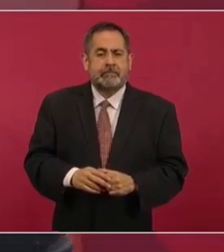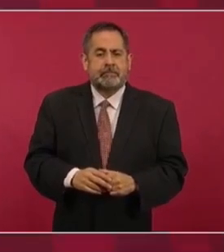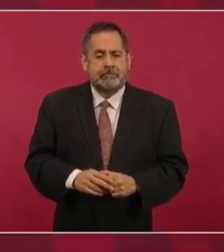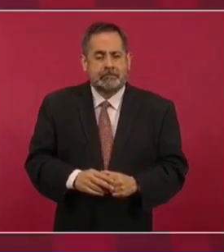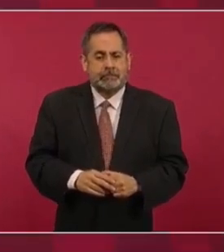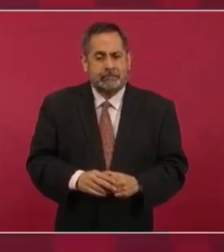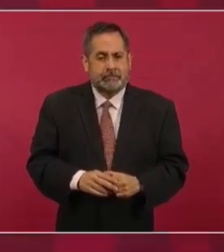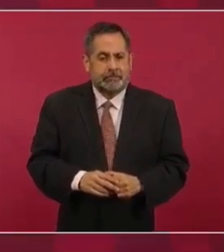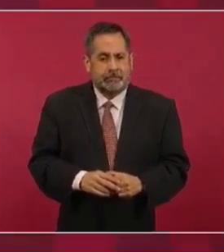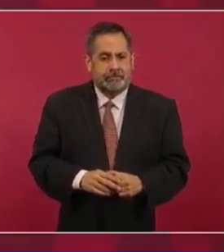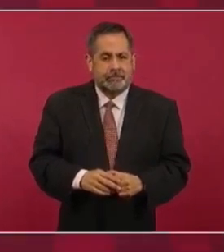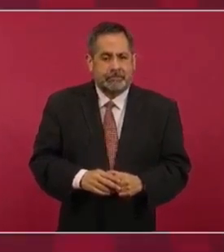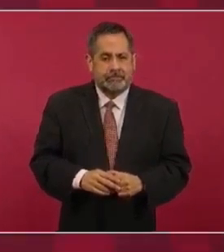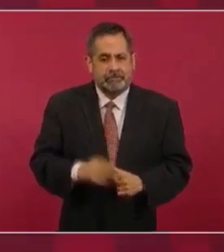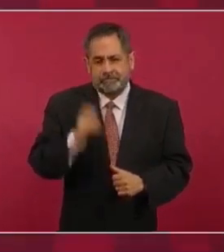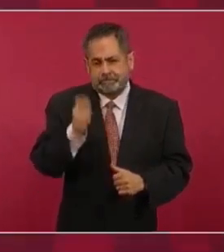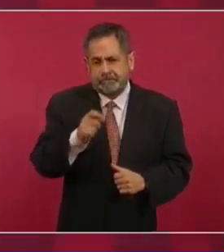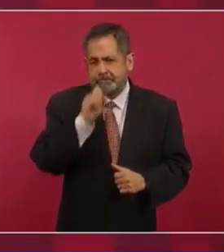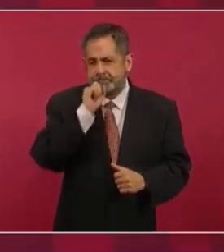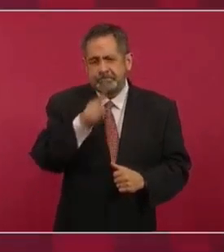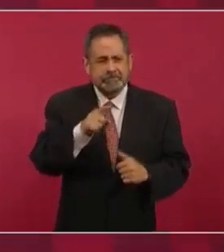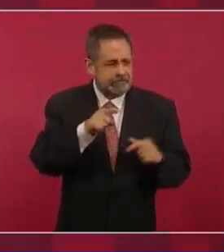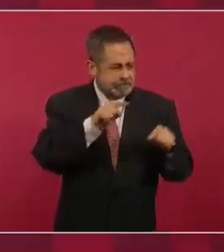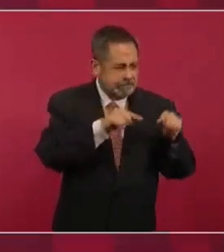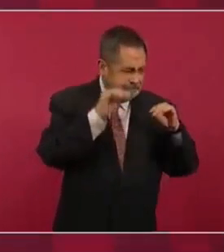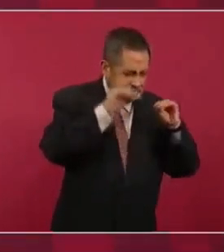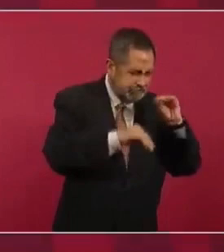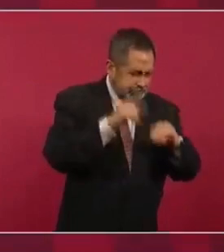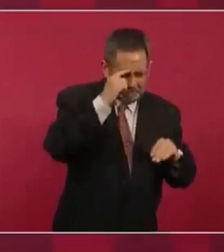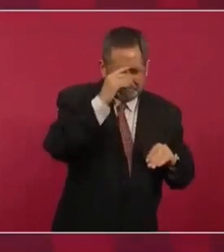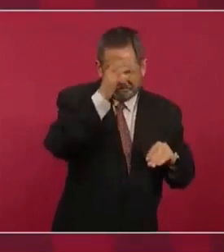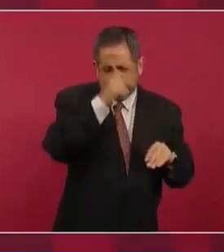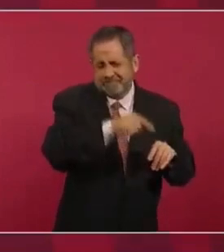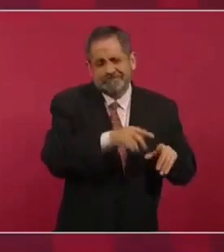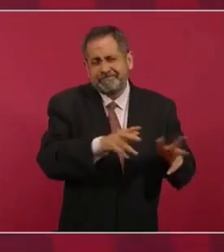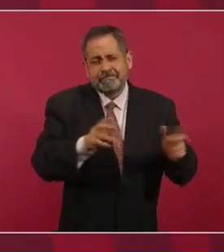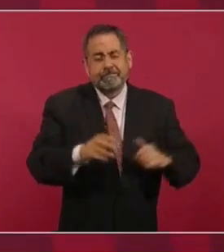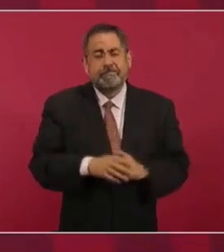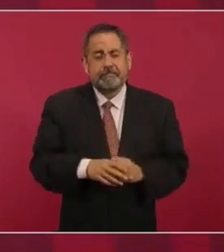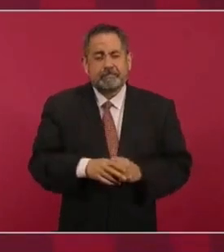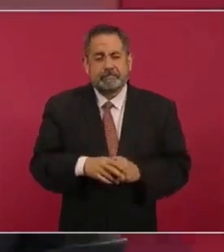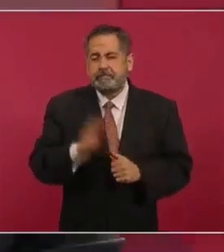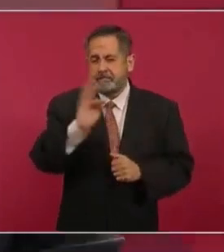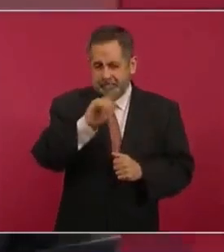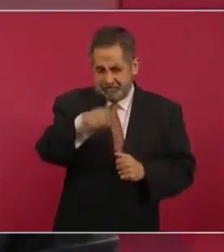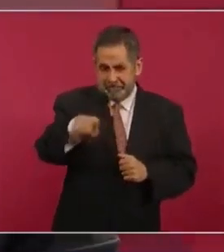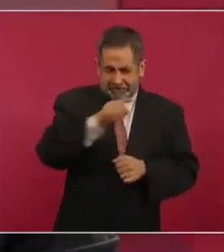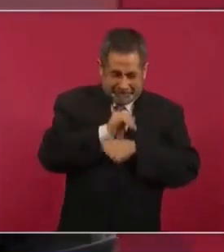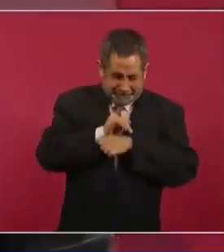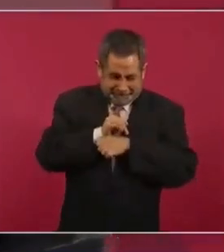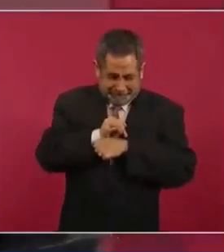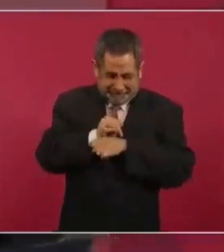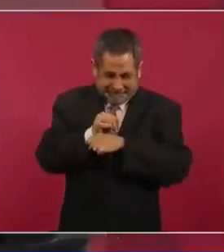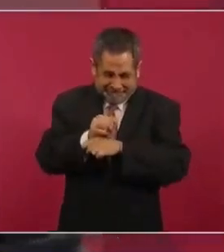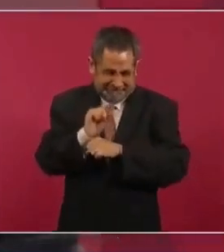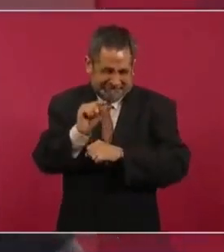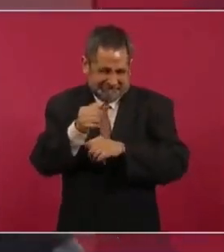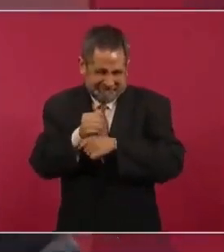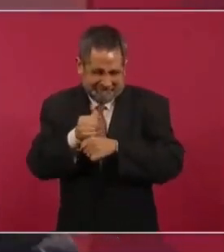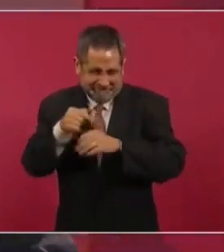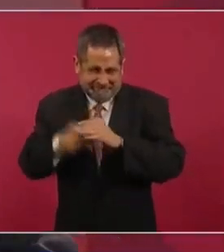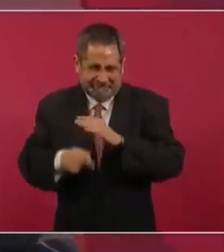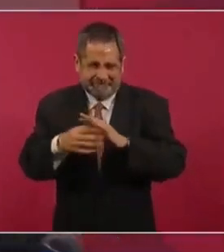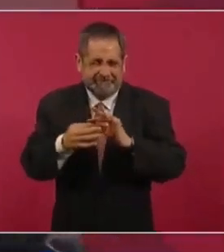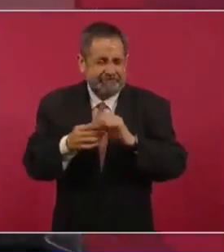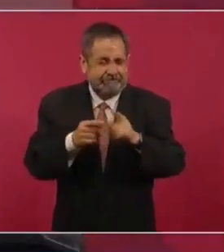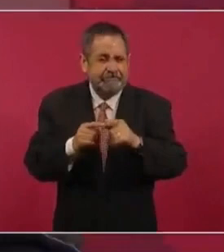muy articulado. si le rascan un